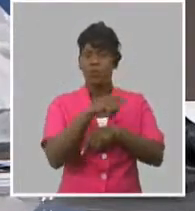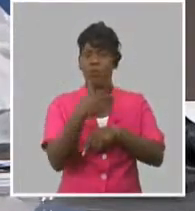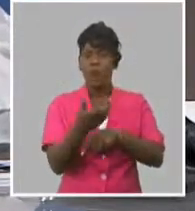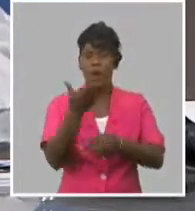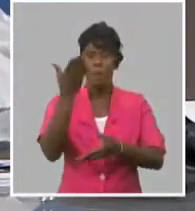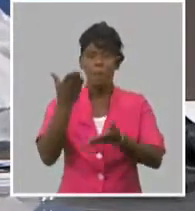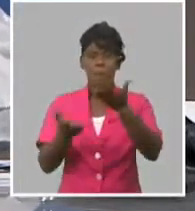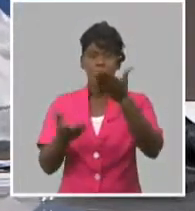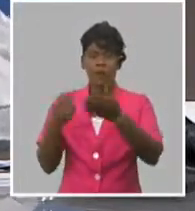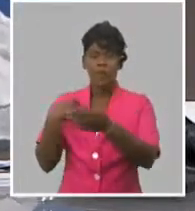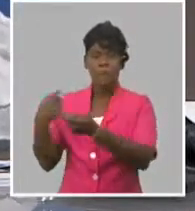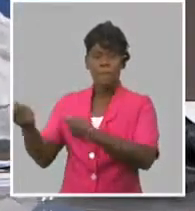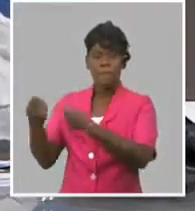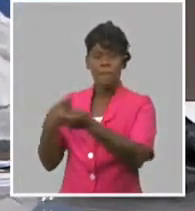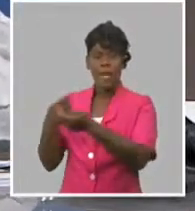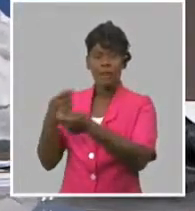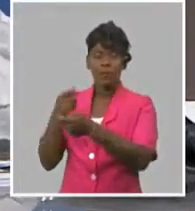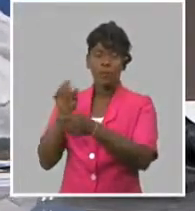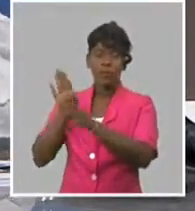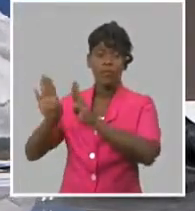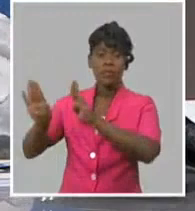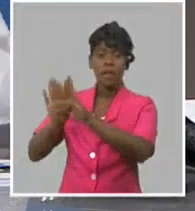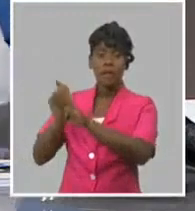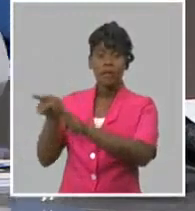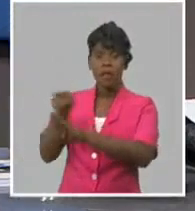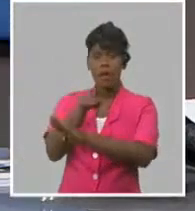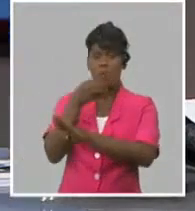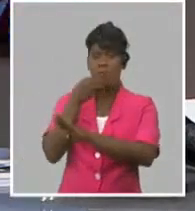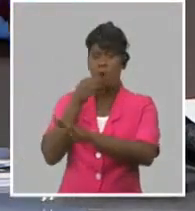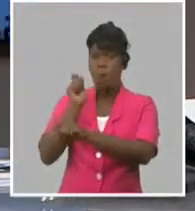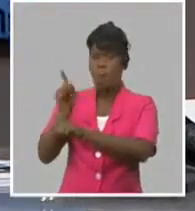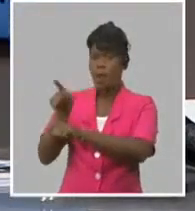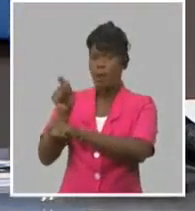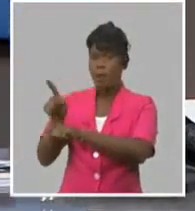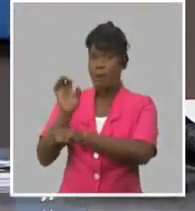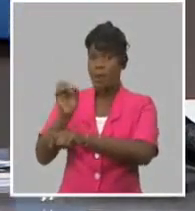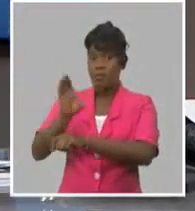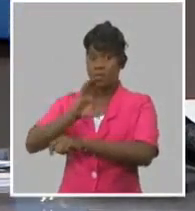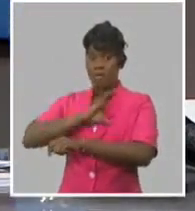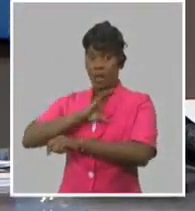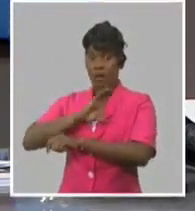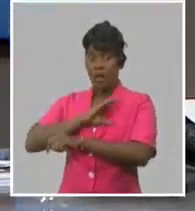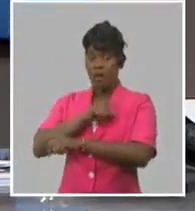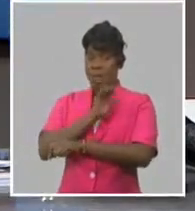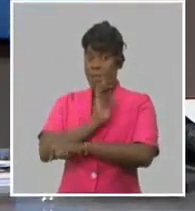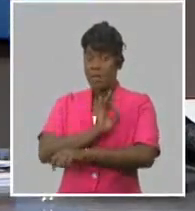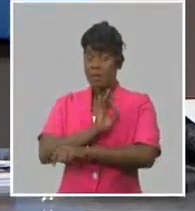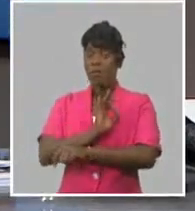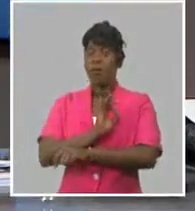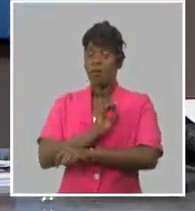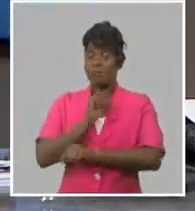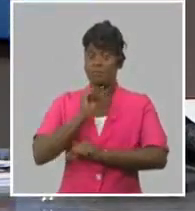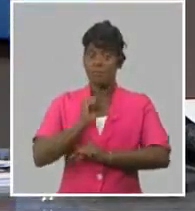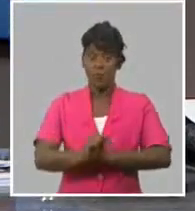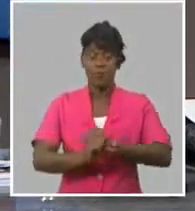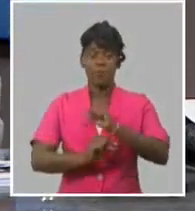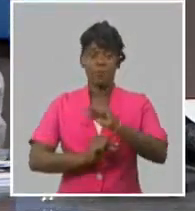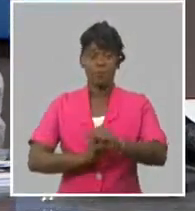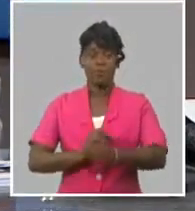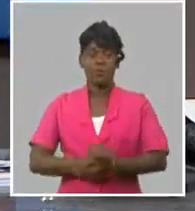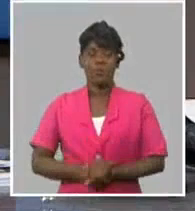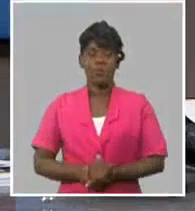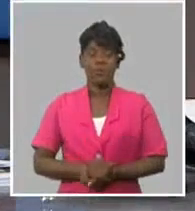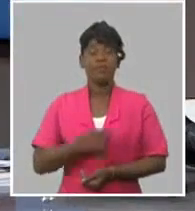el problema que se planteó. Así te puedo decir, por ejemplo, que en economía cubana hay casi 900